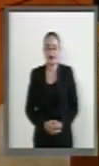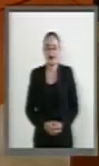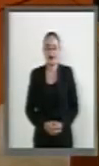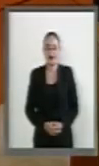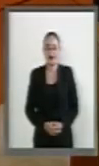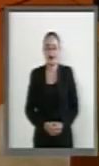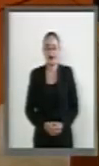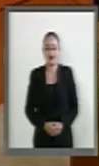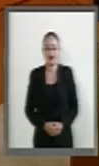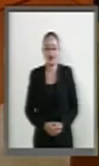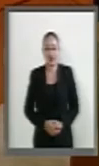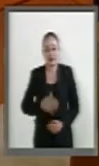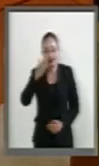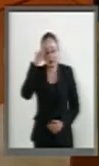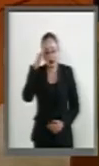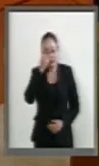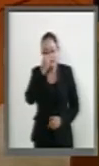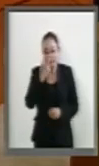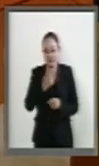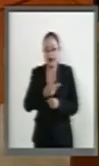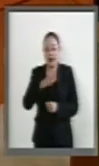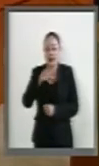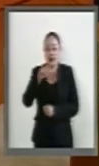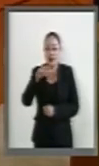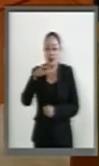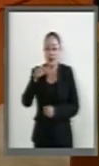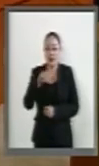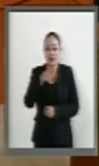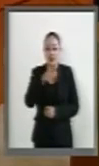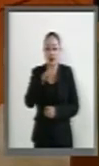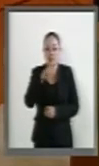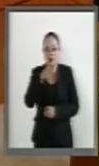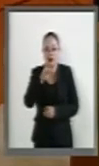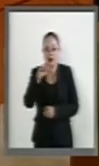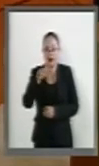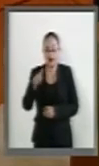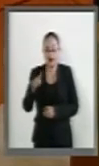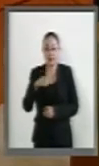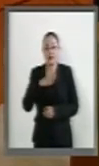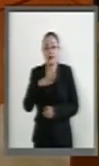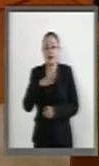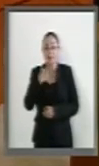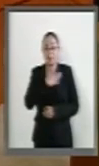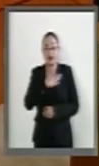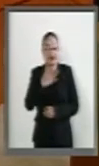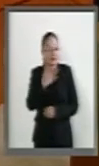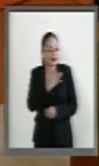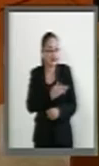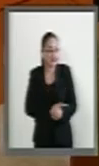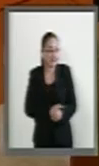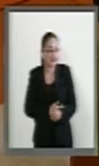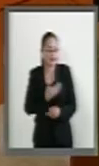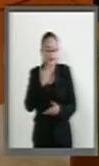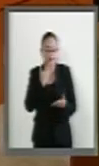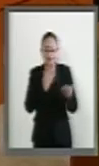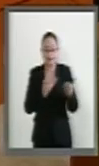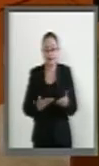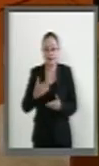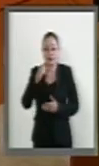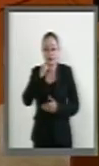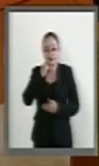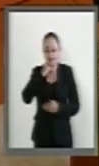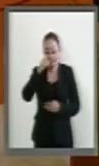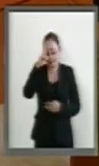Señora Canciller, Claudia Ruiz Macié, muy buenas tardes y siempre bienvenida al Senado de la